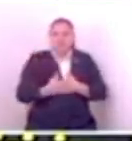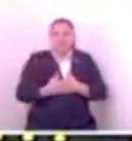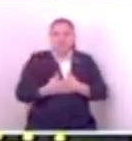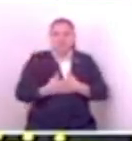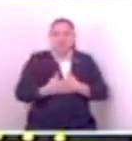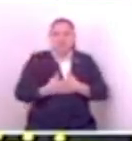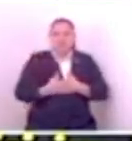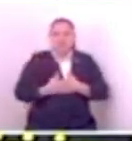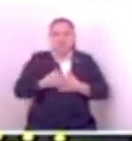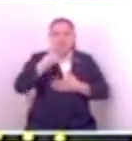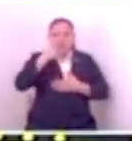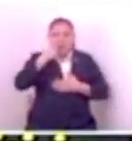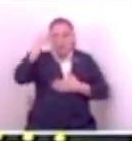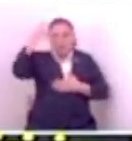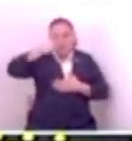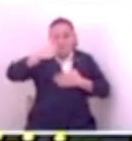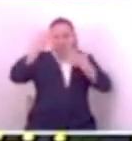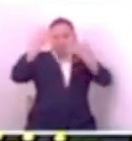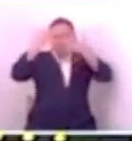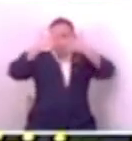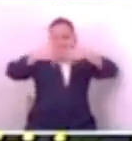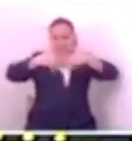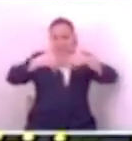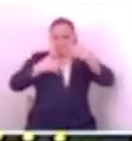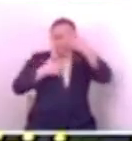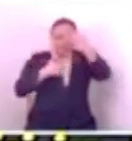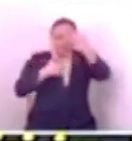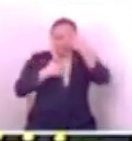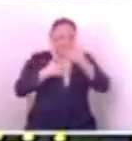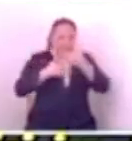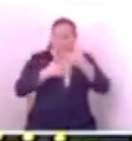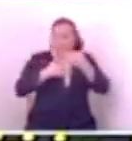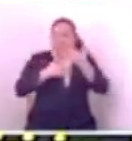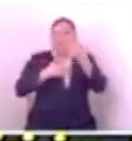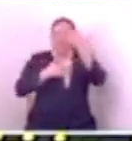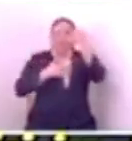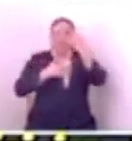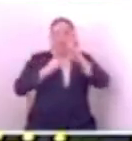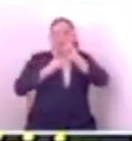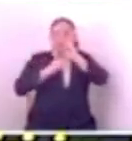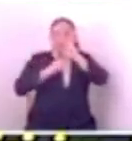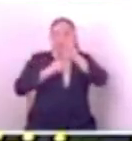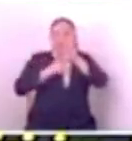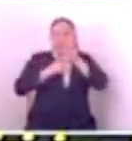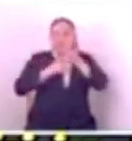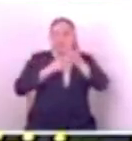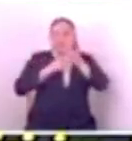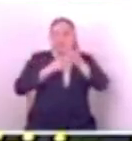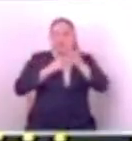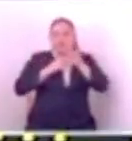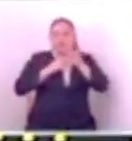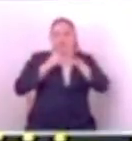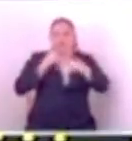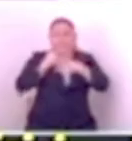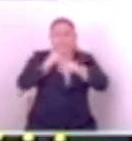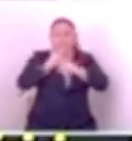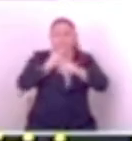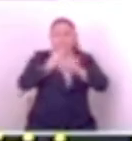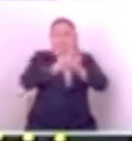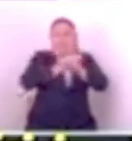independiente, mejor conocido como el dipurrata mundialista. Miren, anda